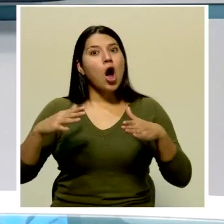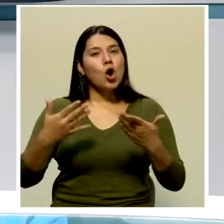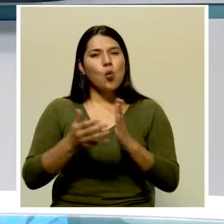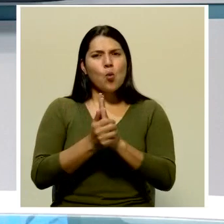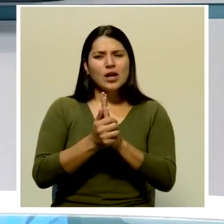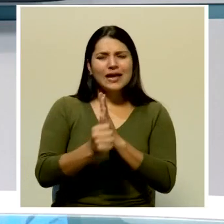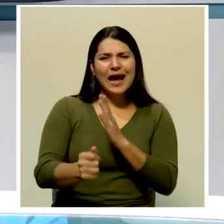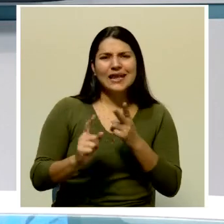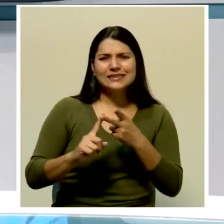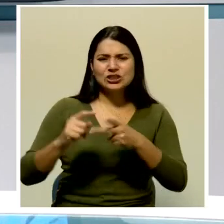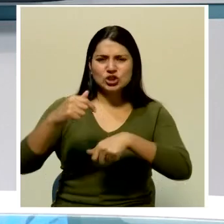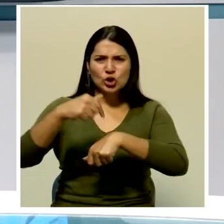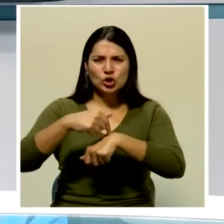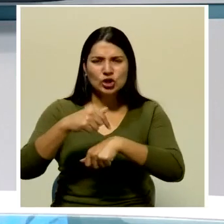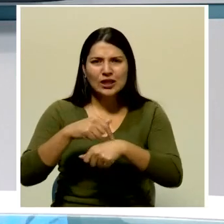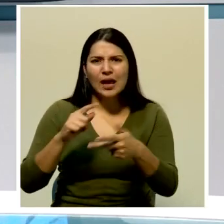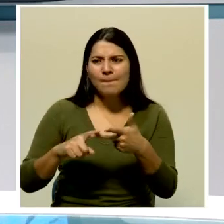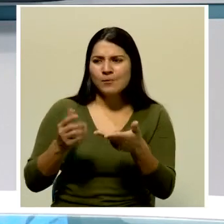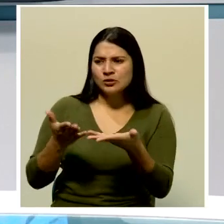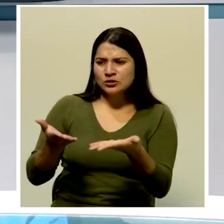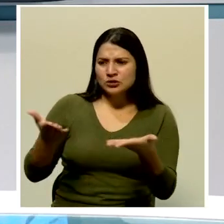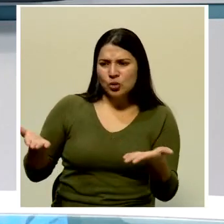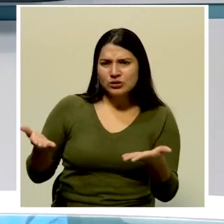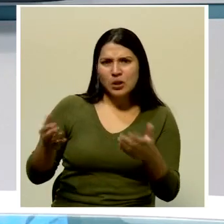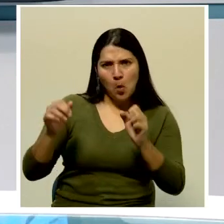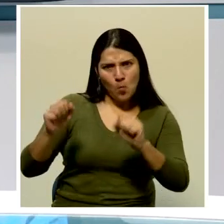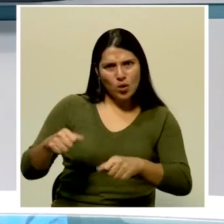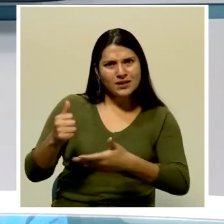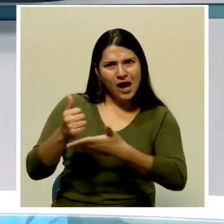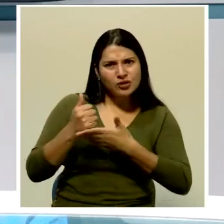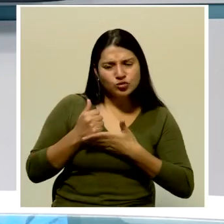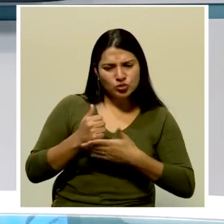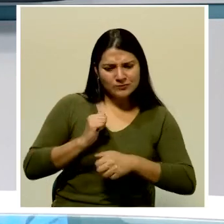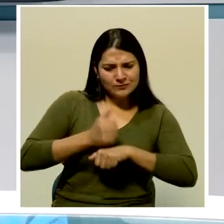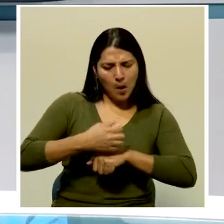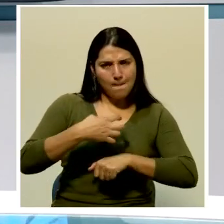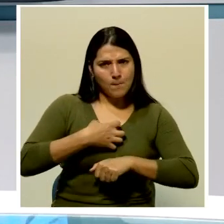el tiempo y los recursos pueden ayudar a su emprendimiento.